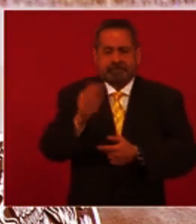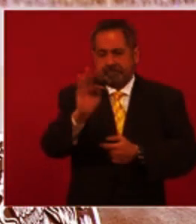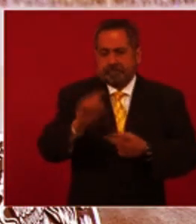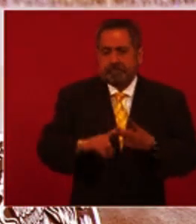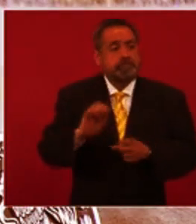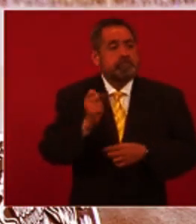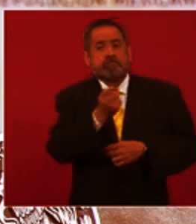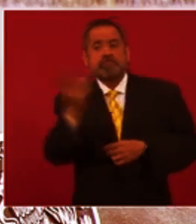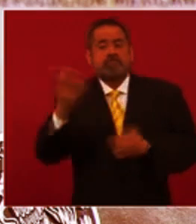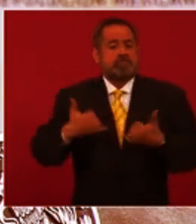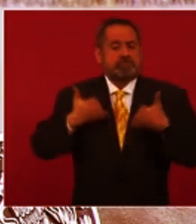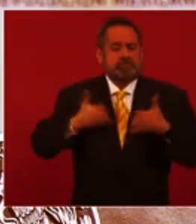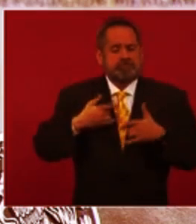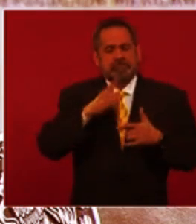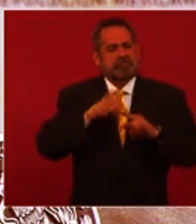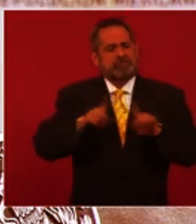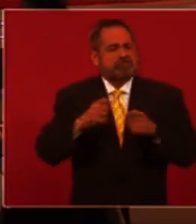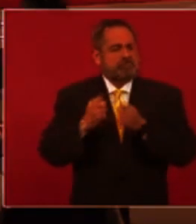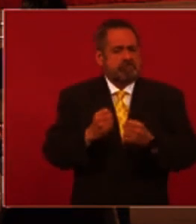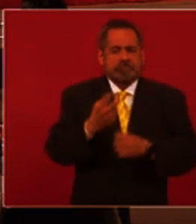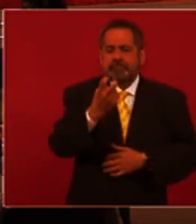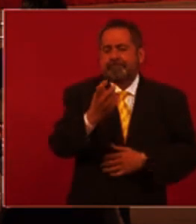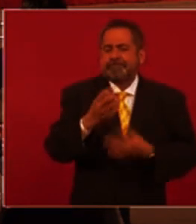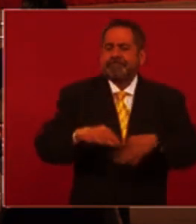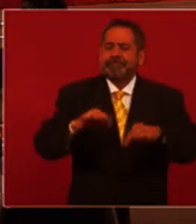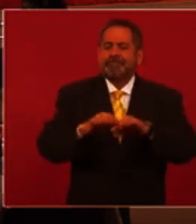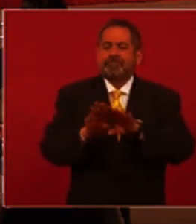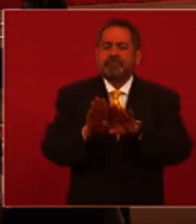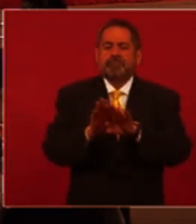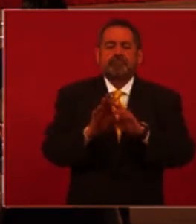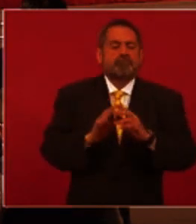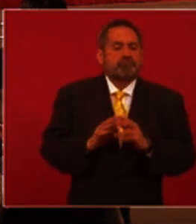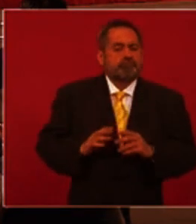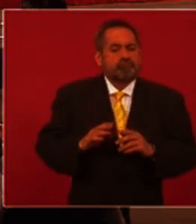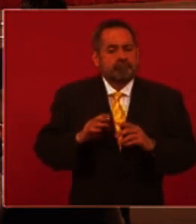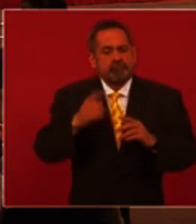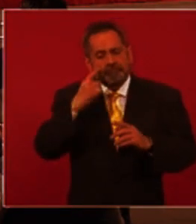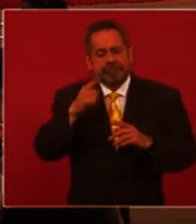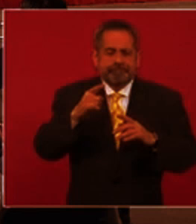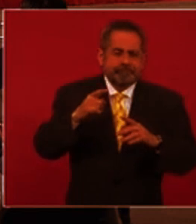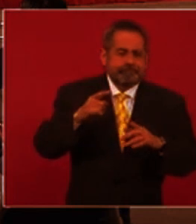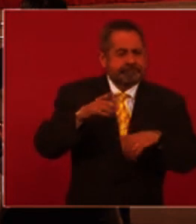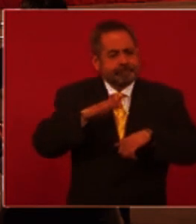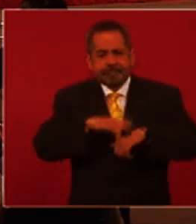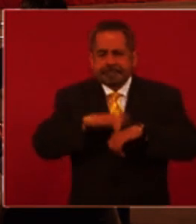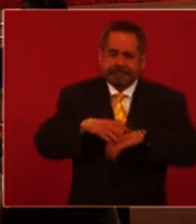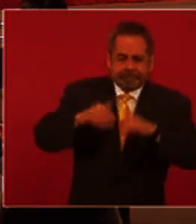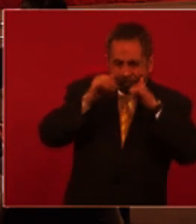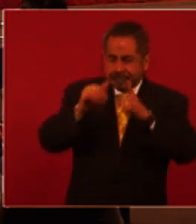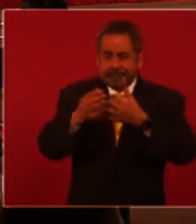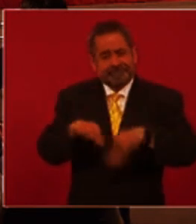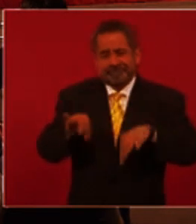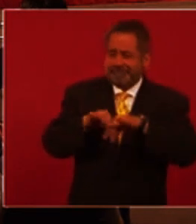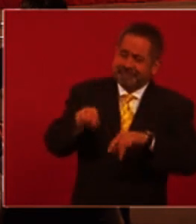enfermedades crónicas. Entonces, hay que seleccionar muy cuidadosamente la atención de quienes necesitan de manera